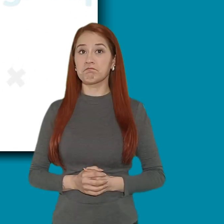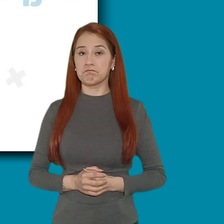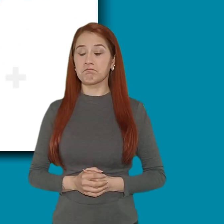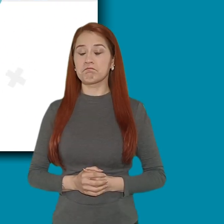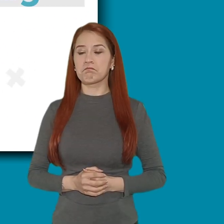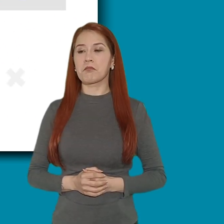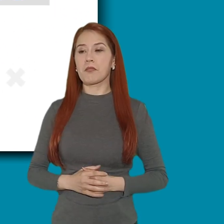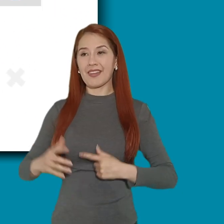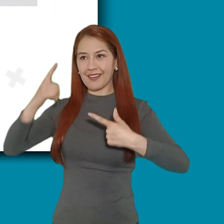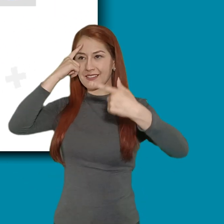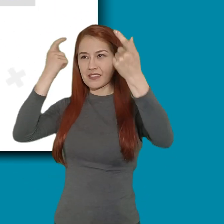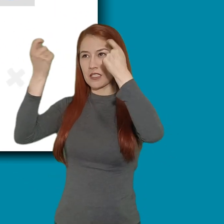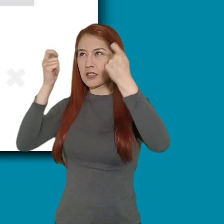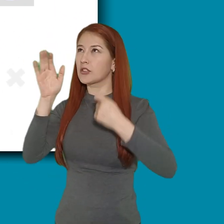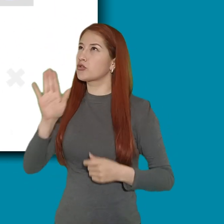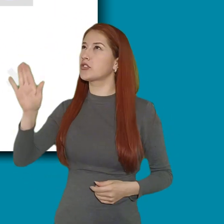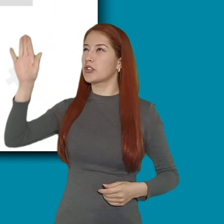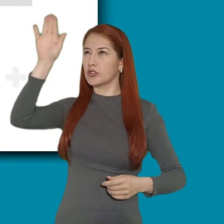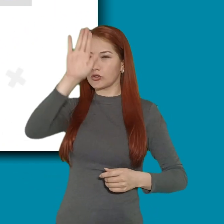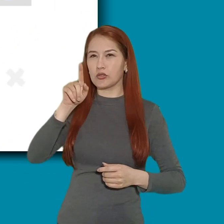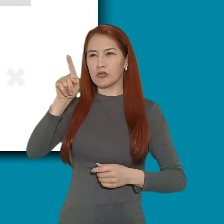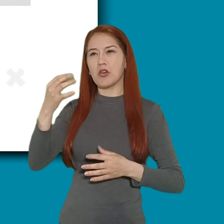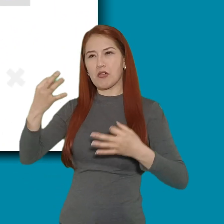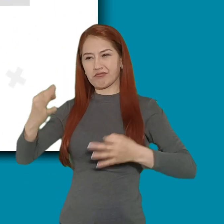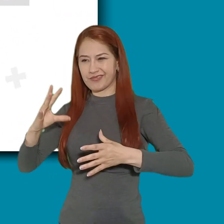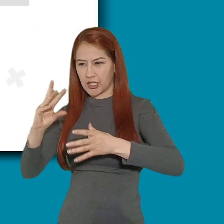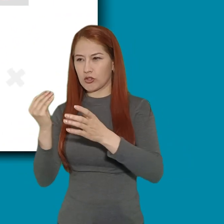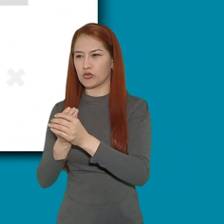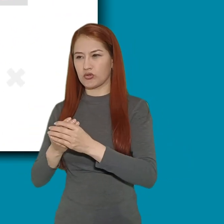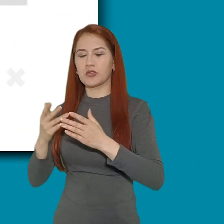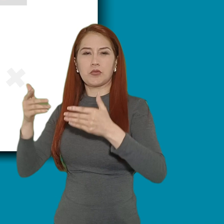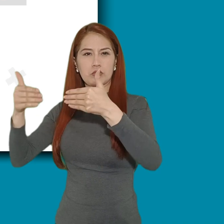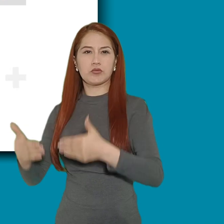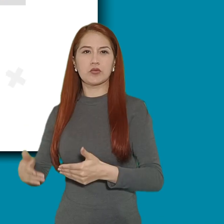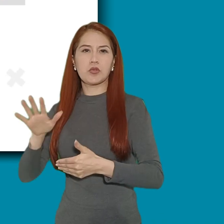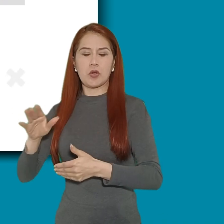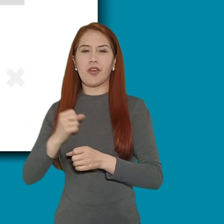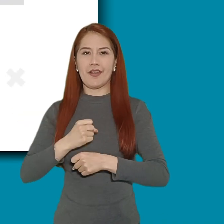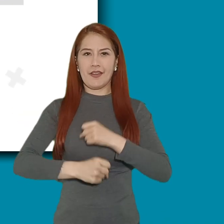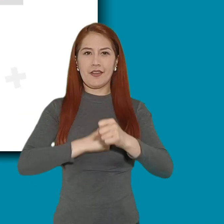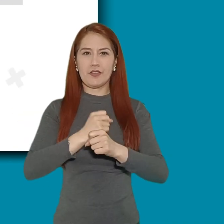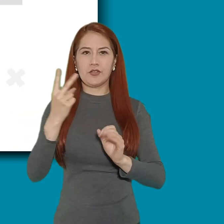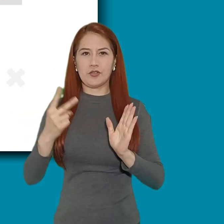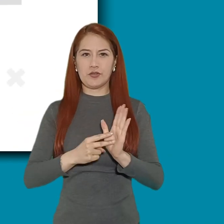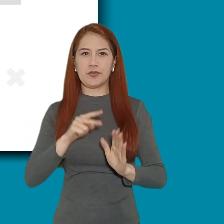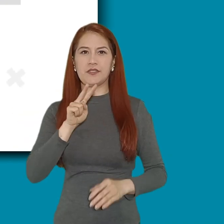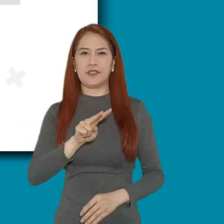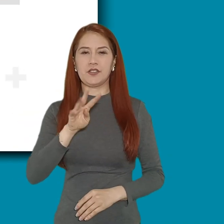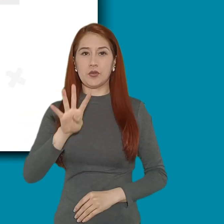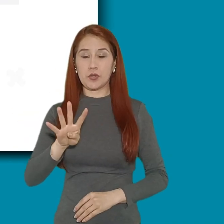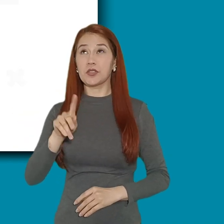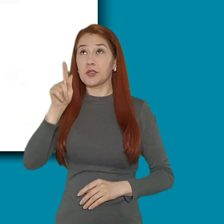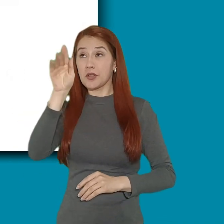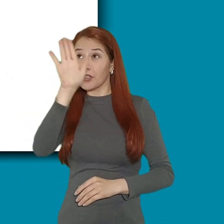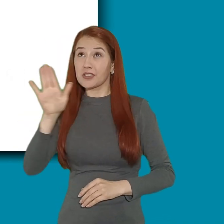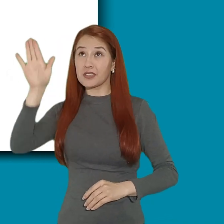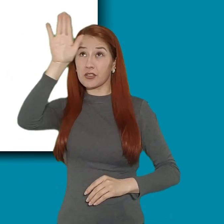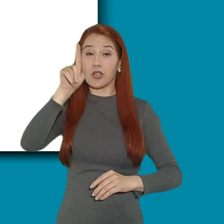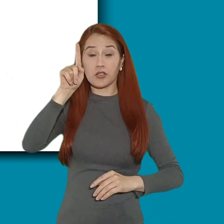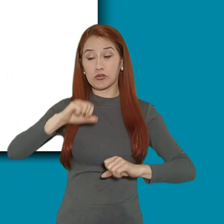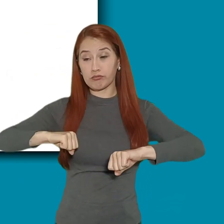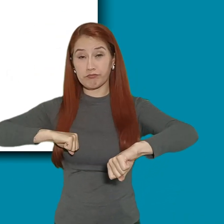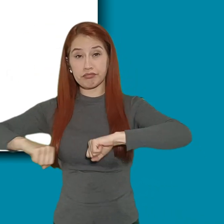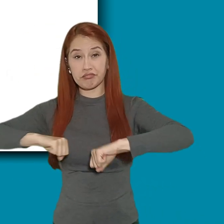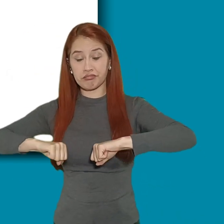Estrategia Territorios Inclusivos 2024 Valoración de capacidades de gestión inclusiva en discapacidad En